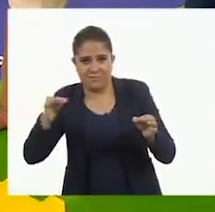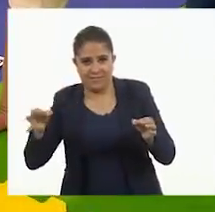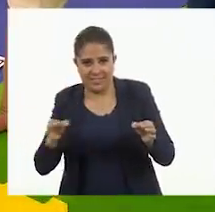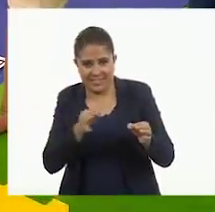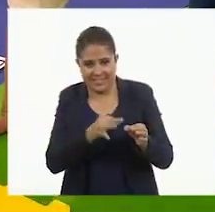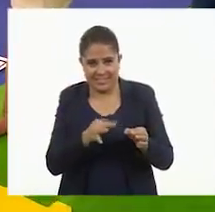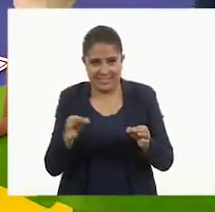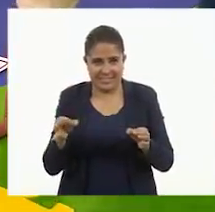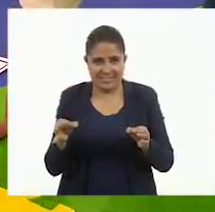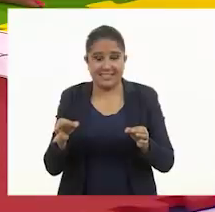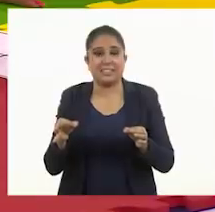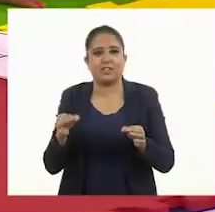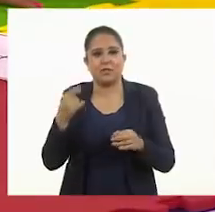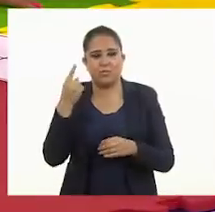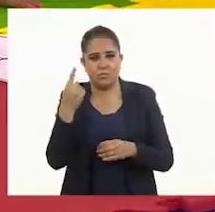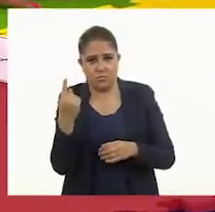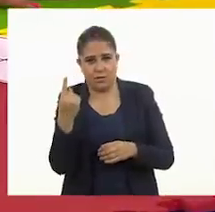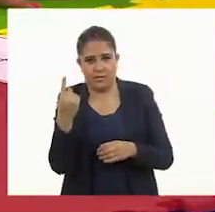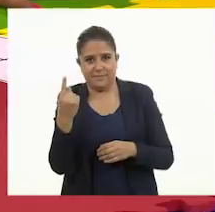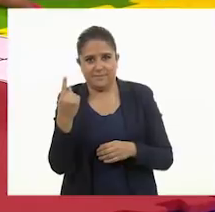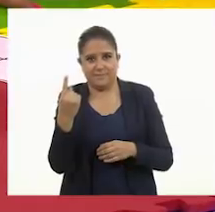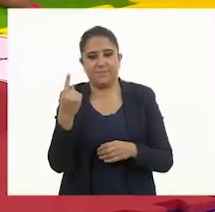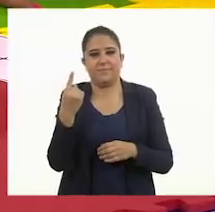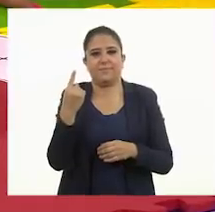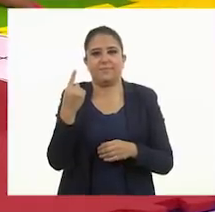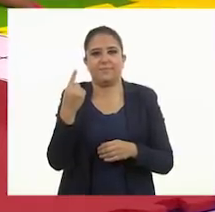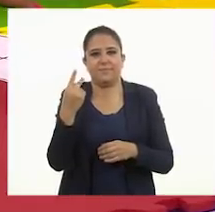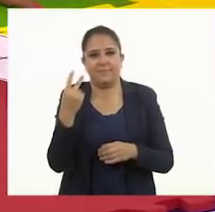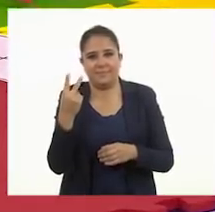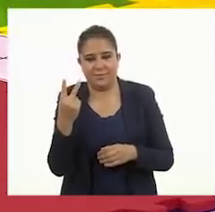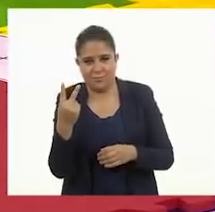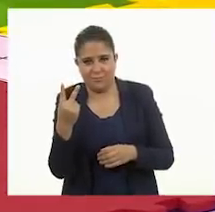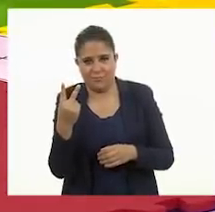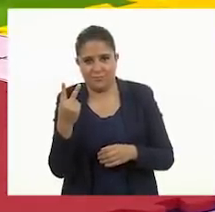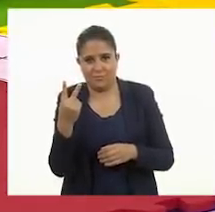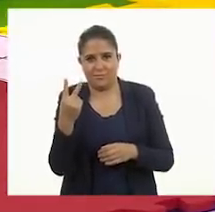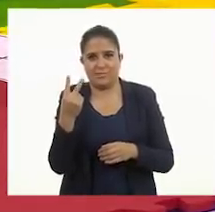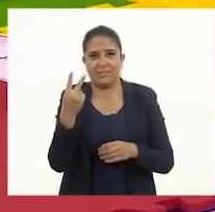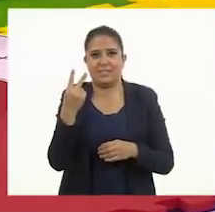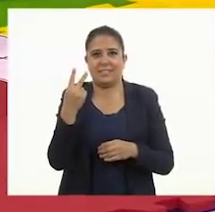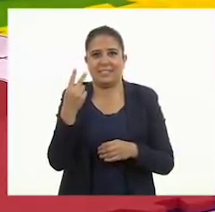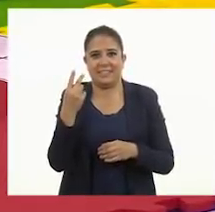cuento una, dos,